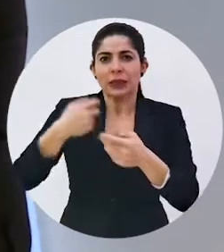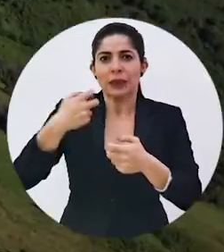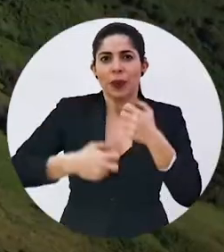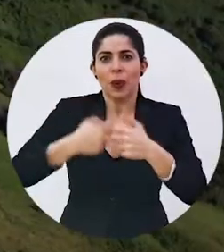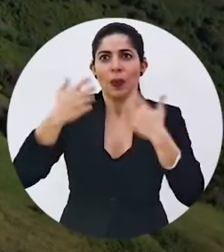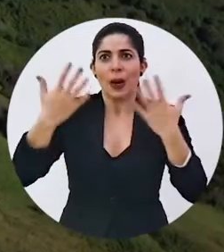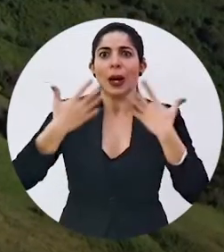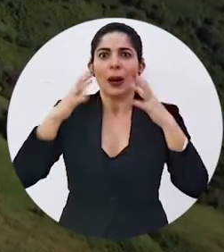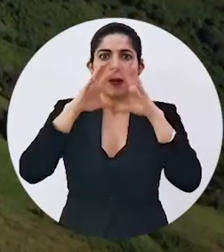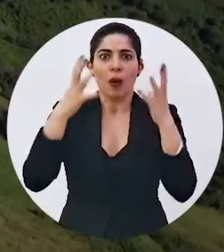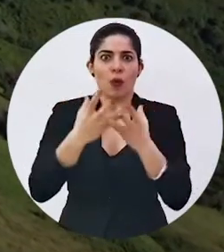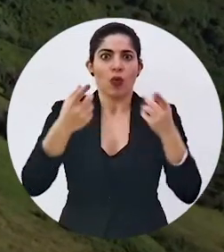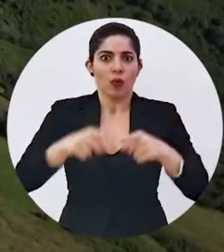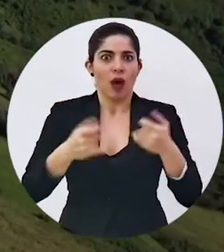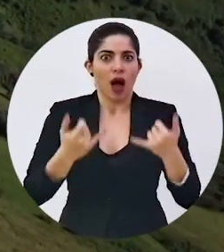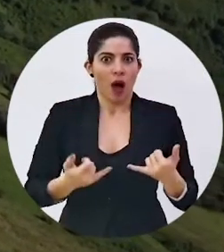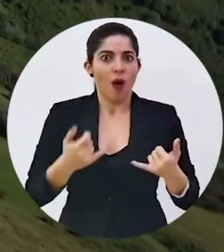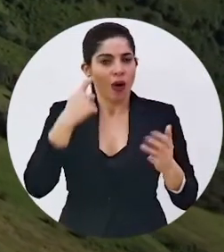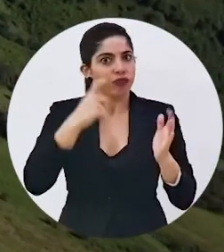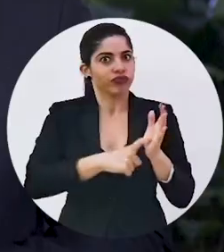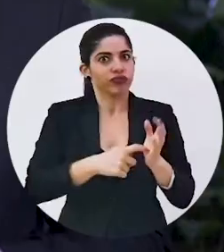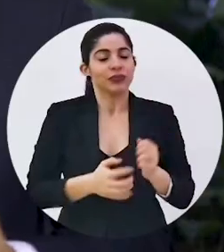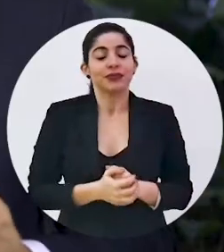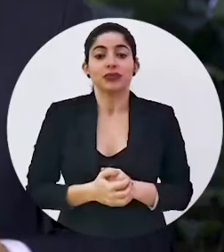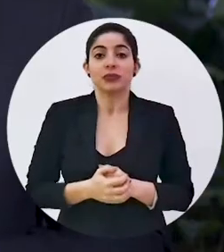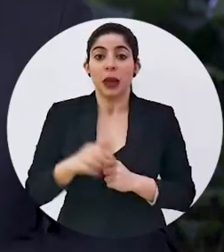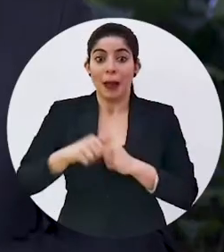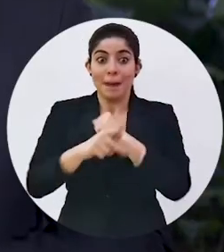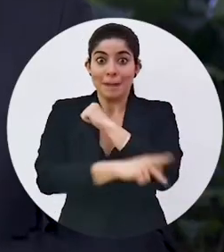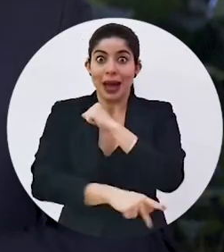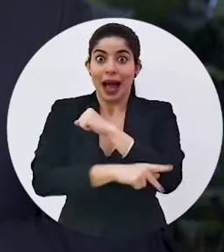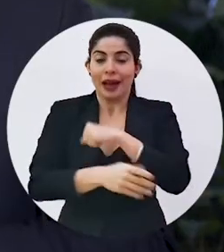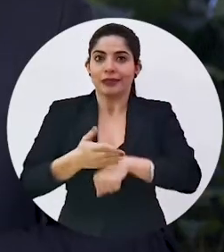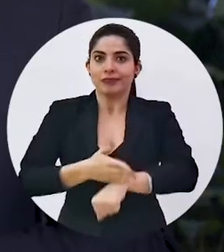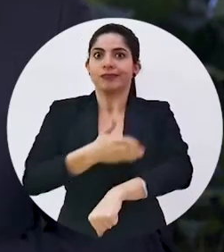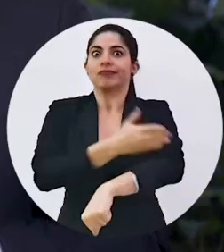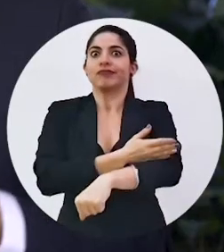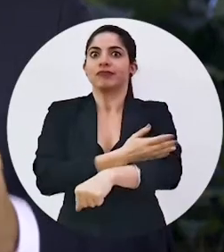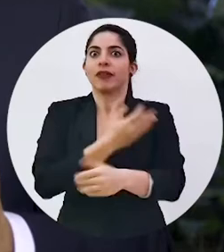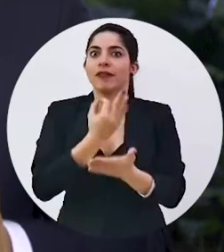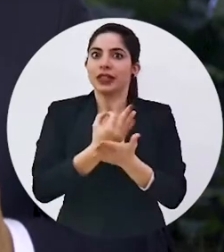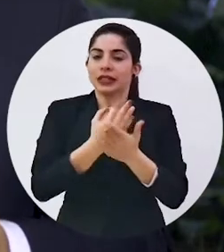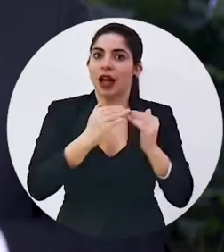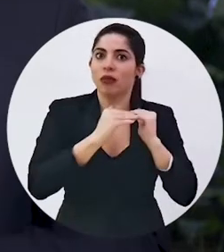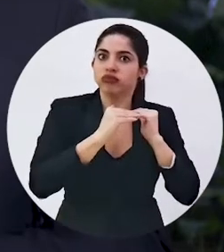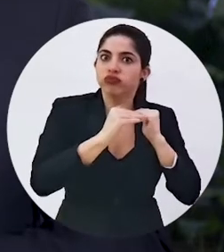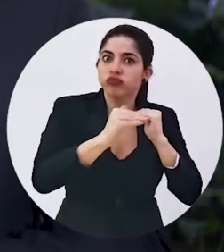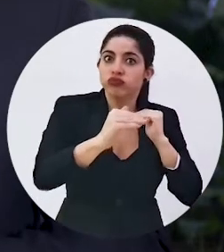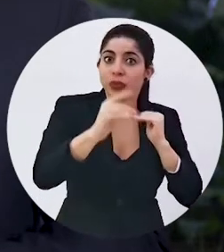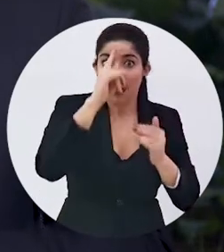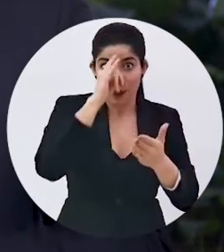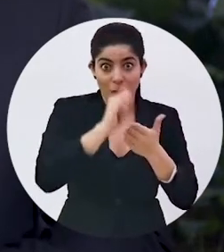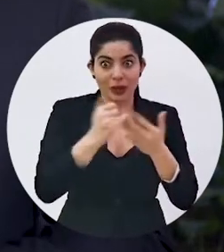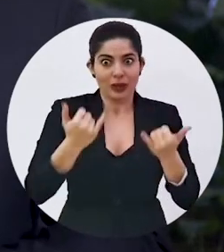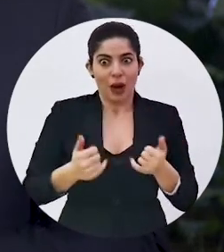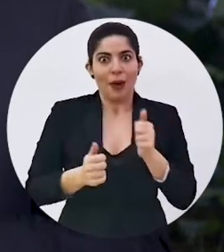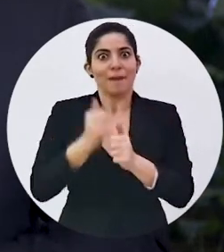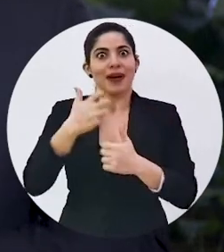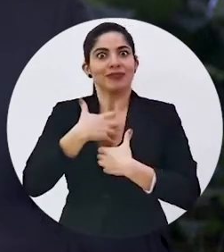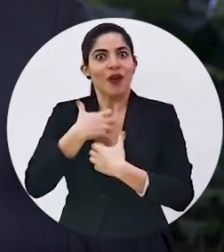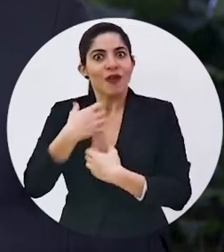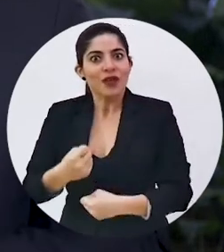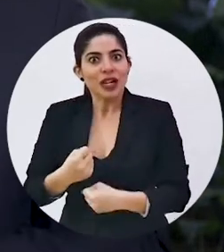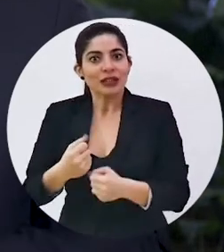contra la crisis climática que vive el mundo. Como país, hemos recuperado la estabilidad fiscal y, por lo tanto,